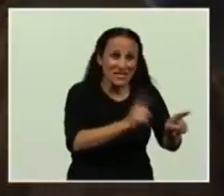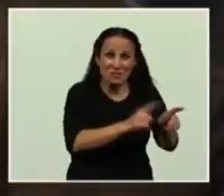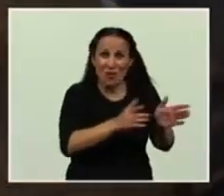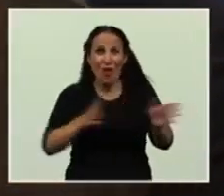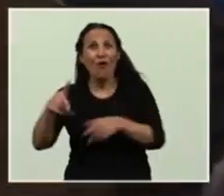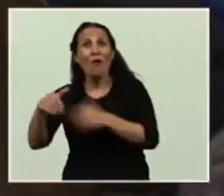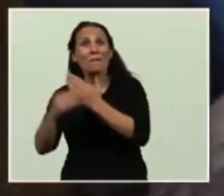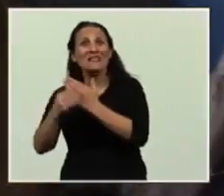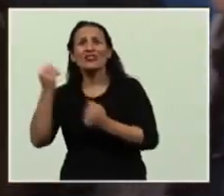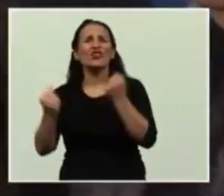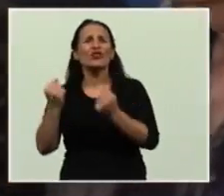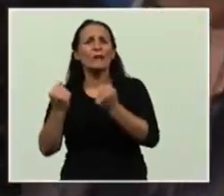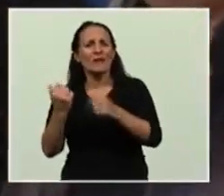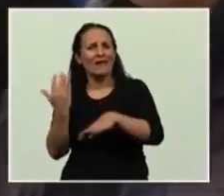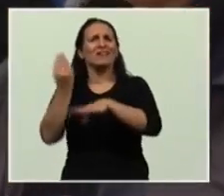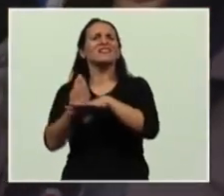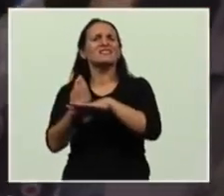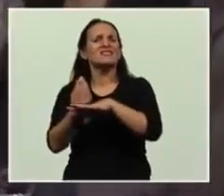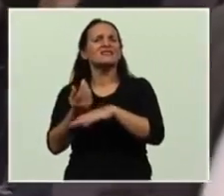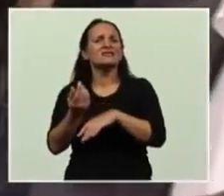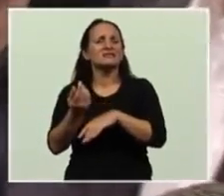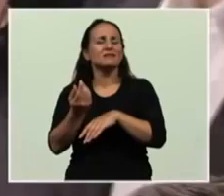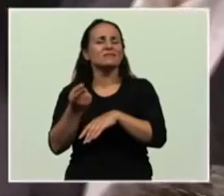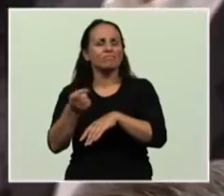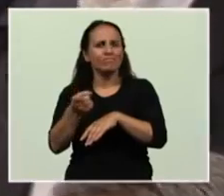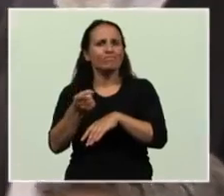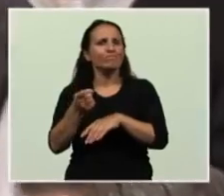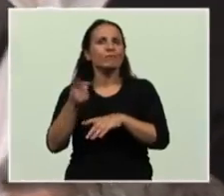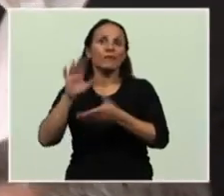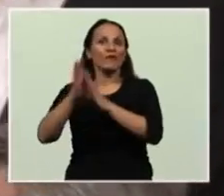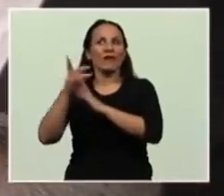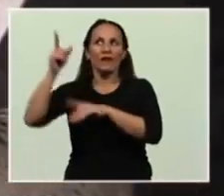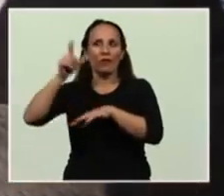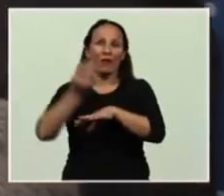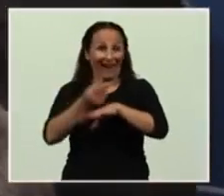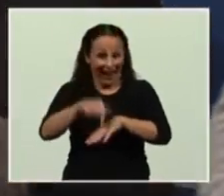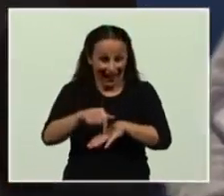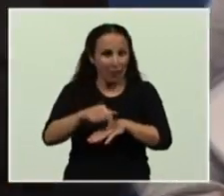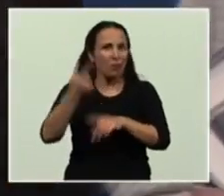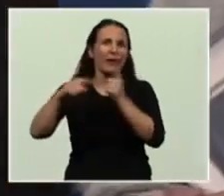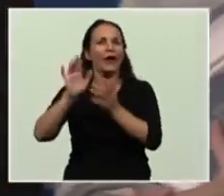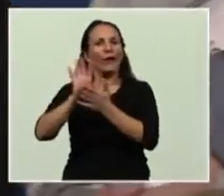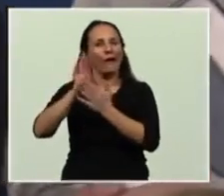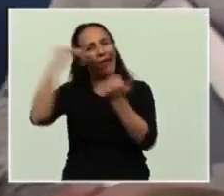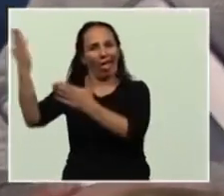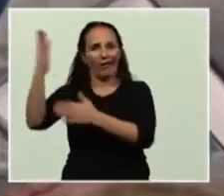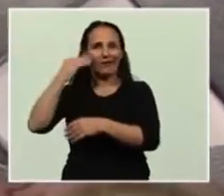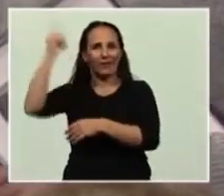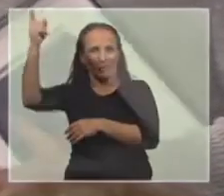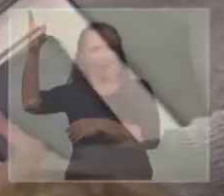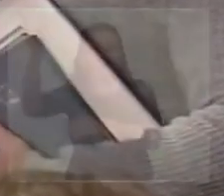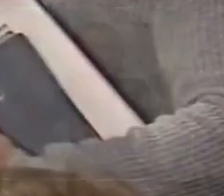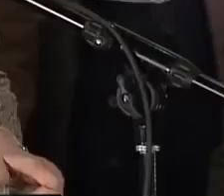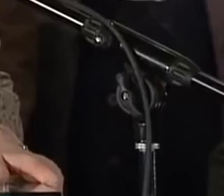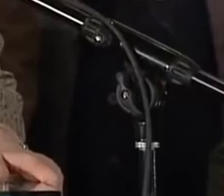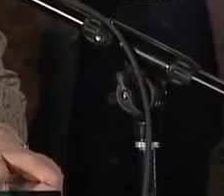había un representante de los intereses ingleses y de la banca suiza, porque esto es así, esta es la historia que nos